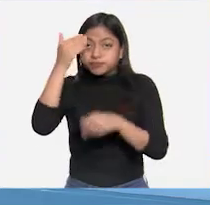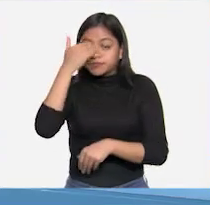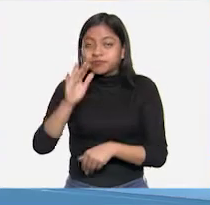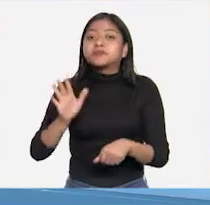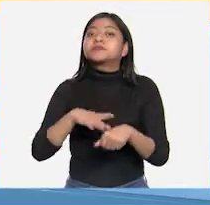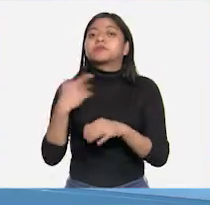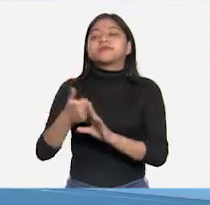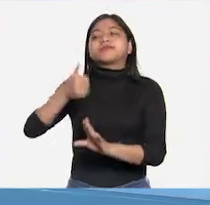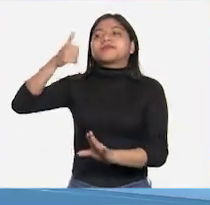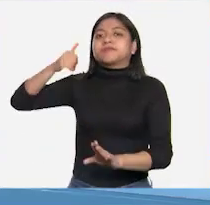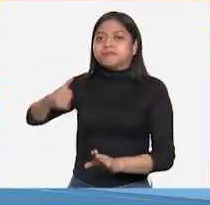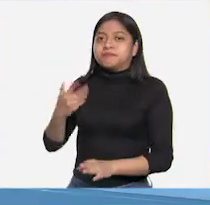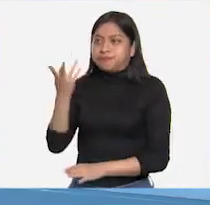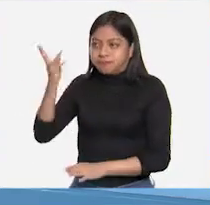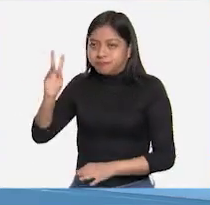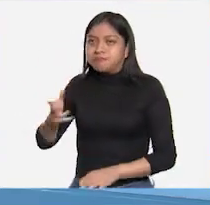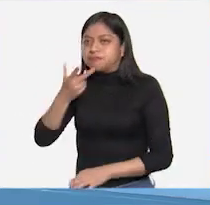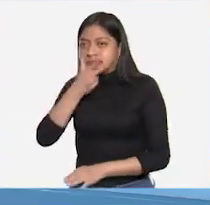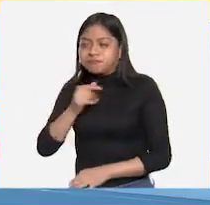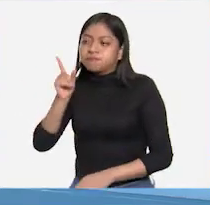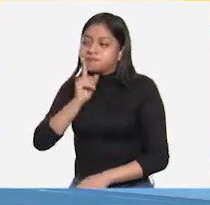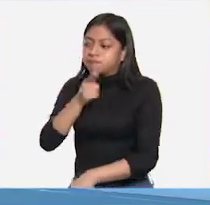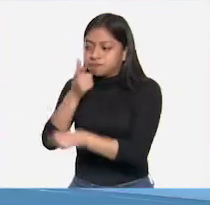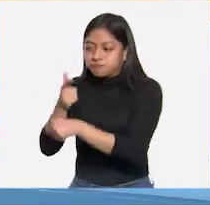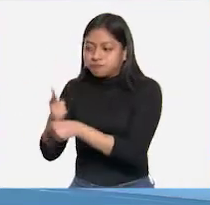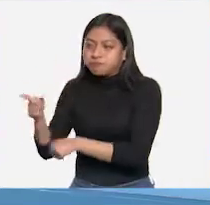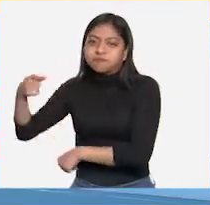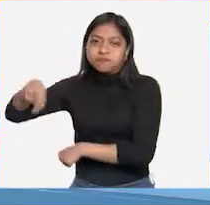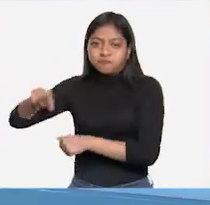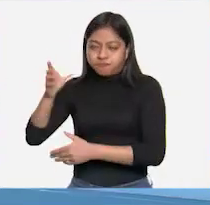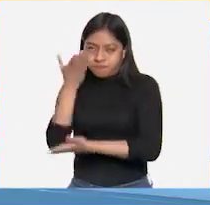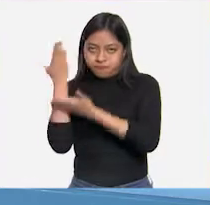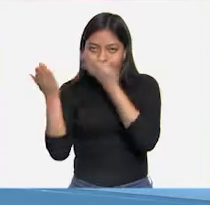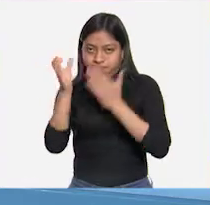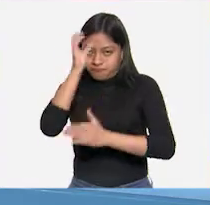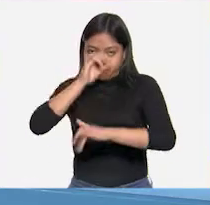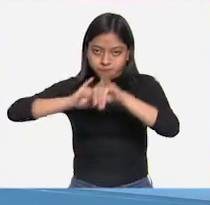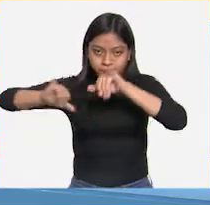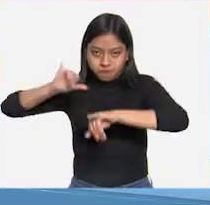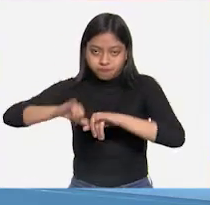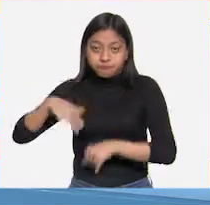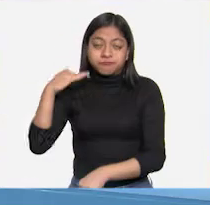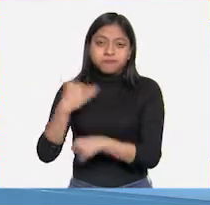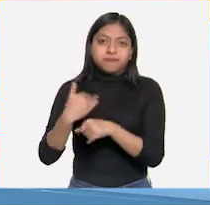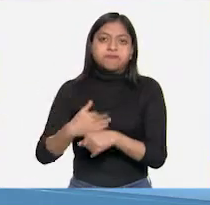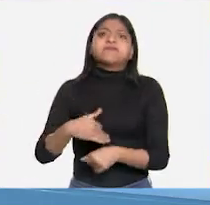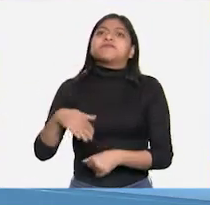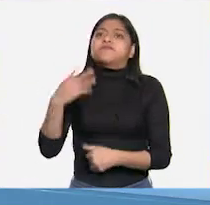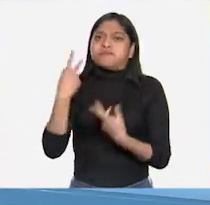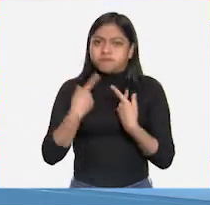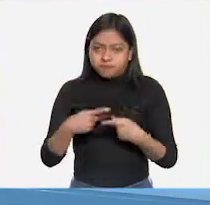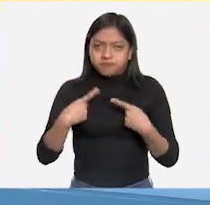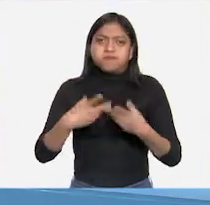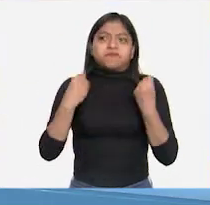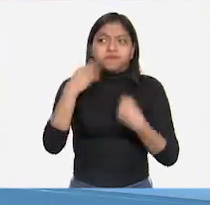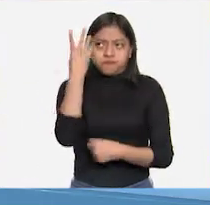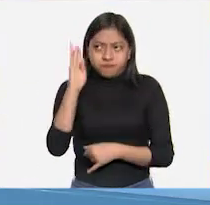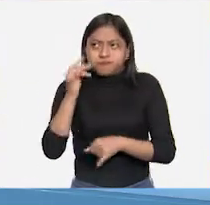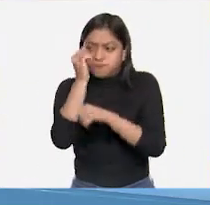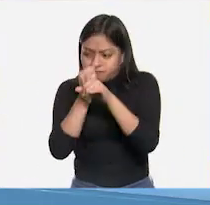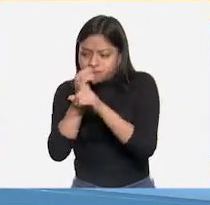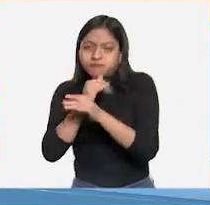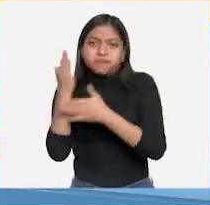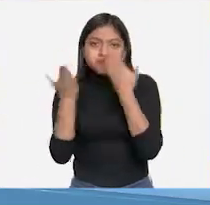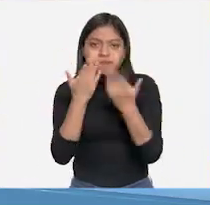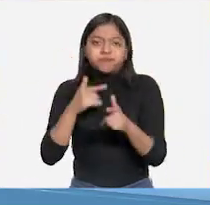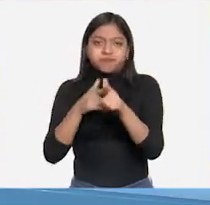a hombres y mujeres que han dedicado su vida a la ciencia. Y actualmente muchos otros siguen estudiando e investigando. Pero,